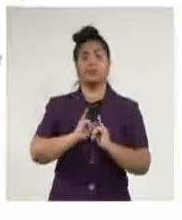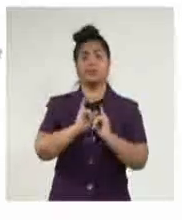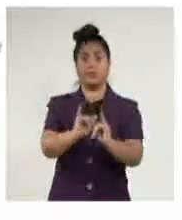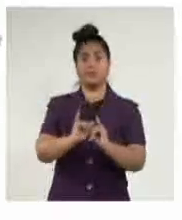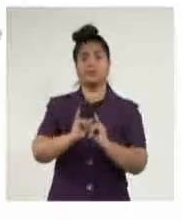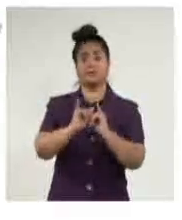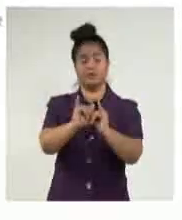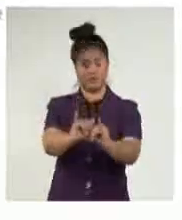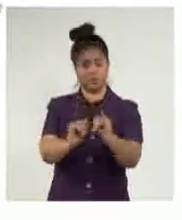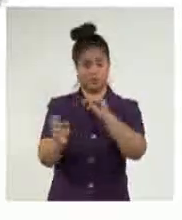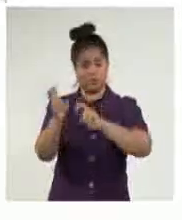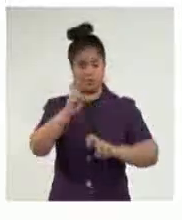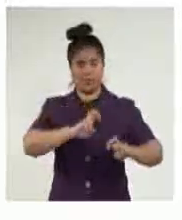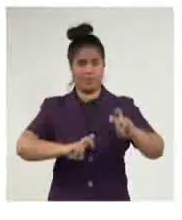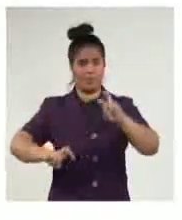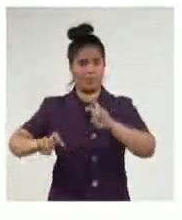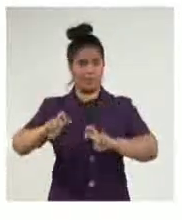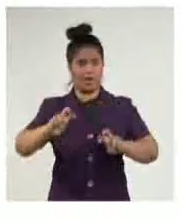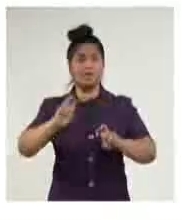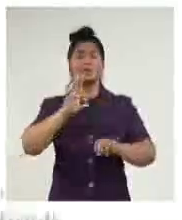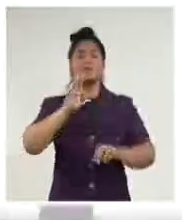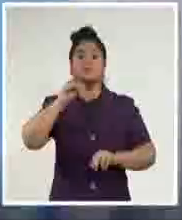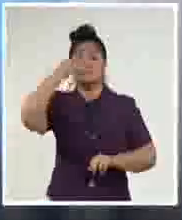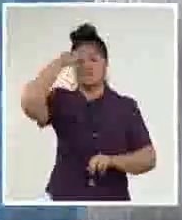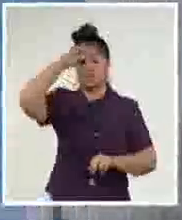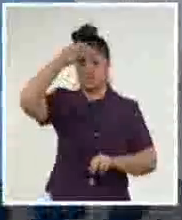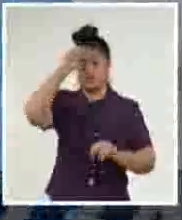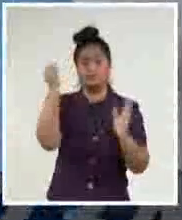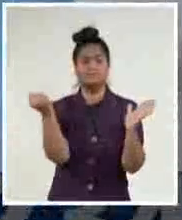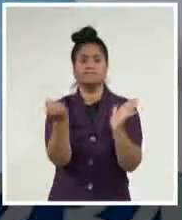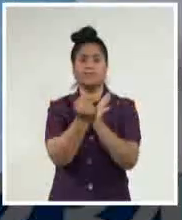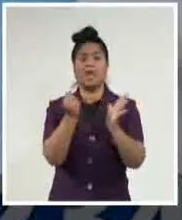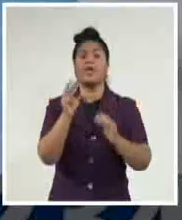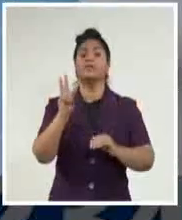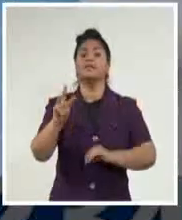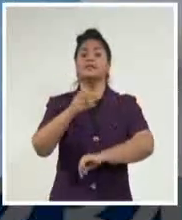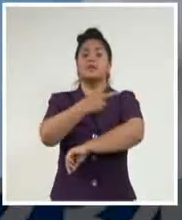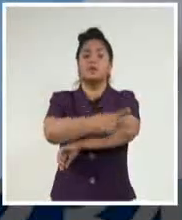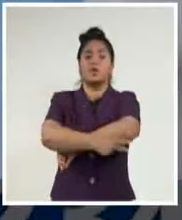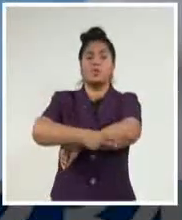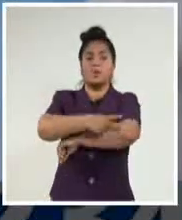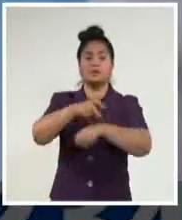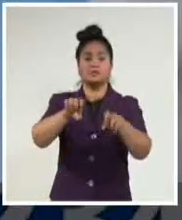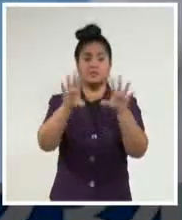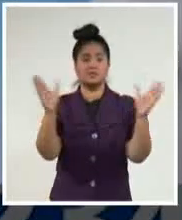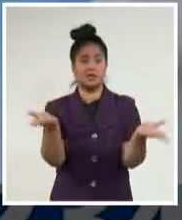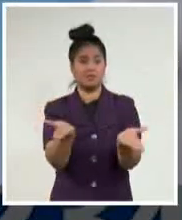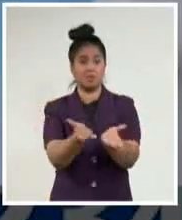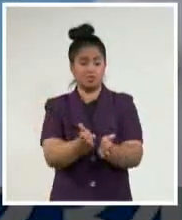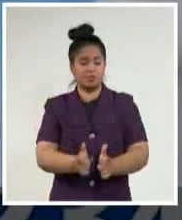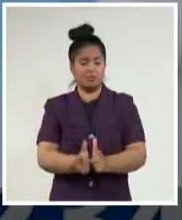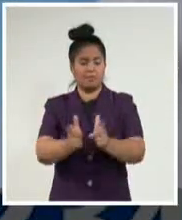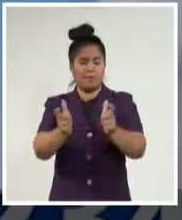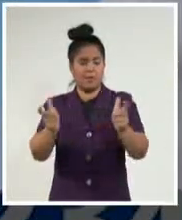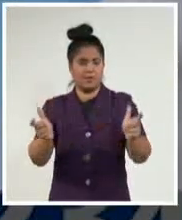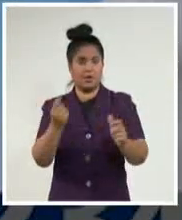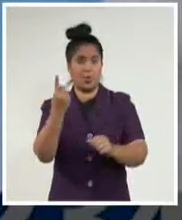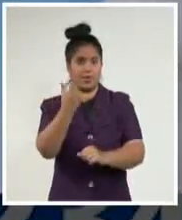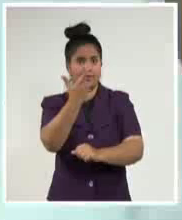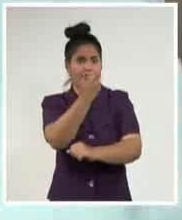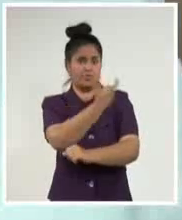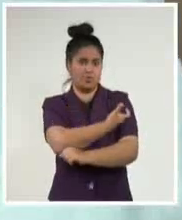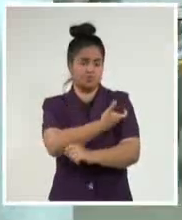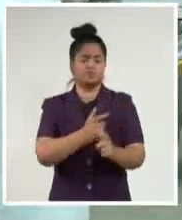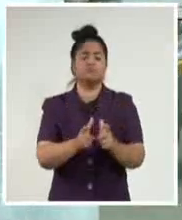Oxford, o Waring Data, se reconoce a Cuba como el tercer país en el mundo con su población vacunada con al menos una dosis anti-COVID